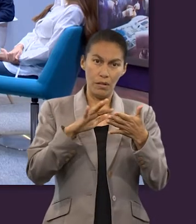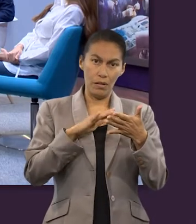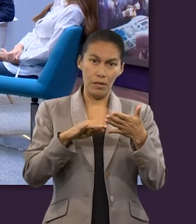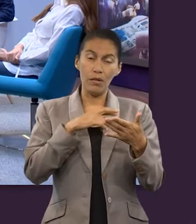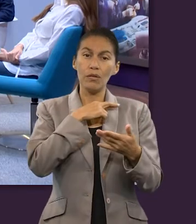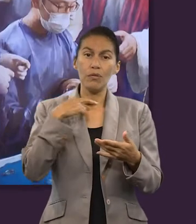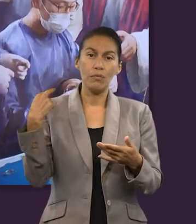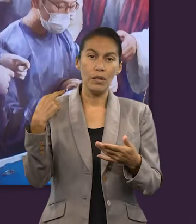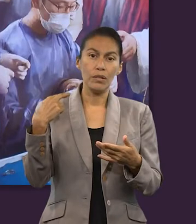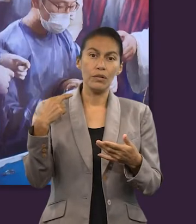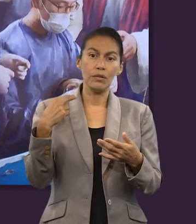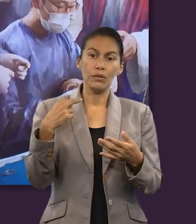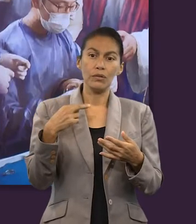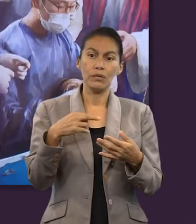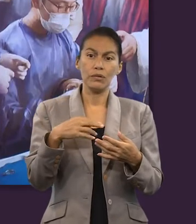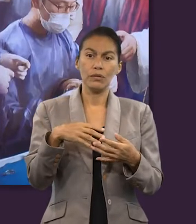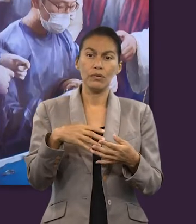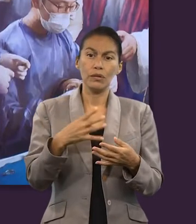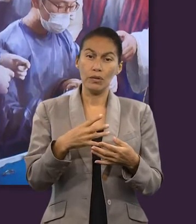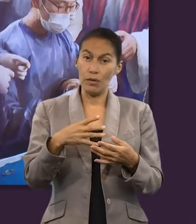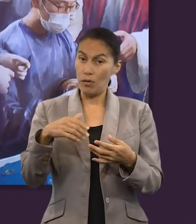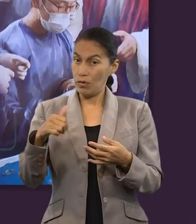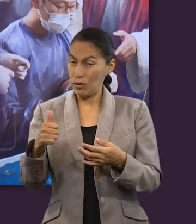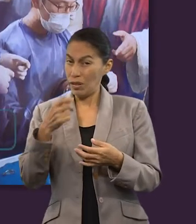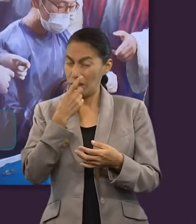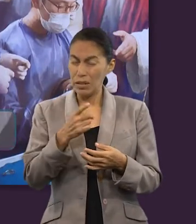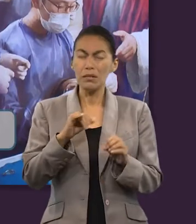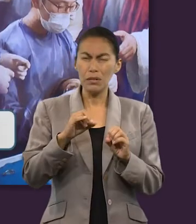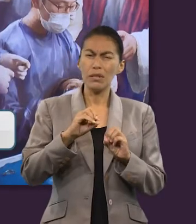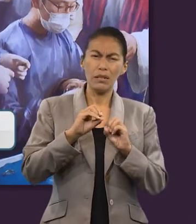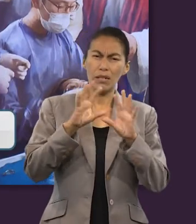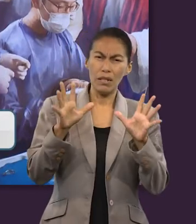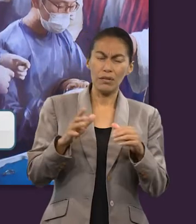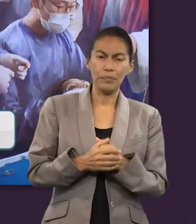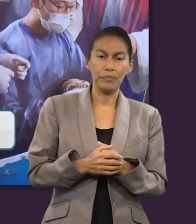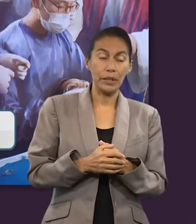Romanos 8.11? Claro que sí. Dice,